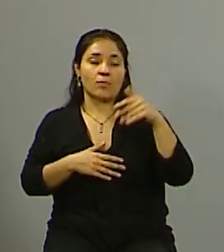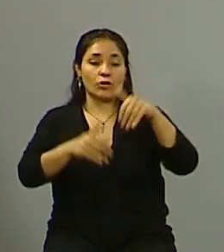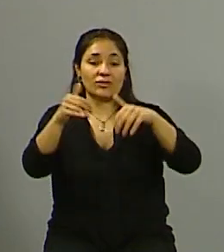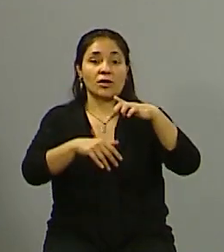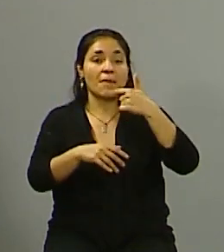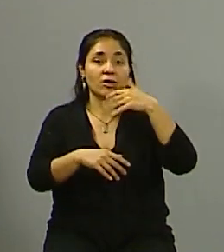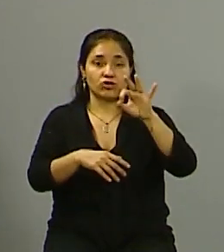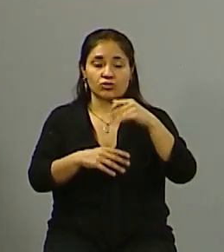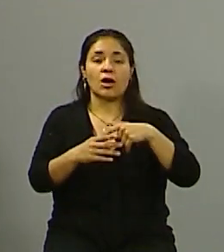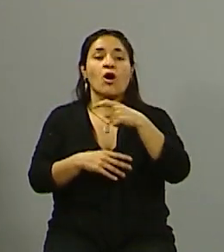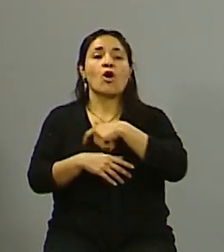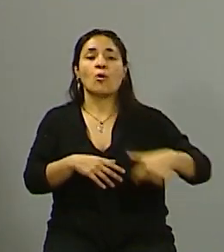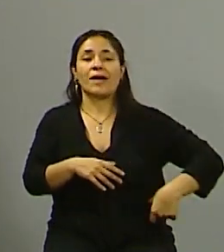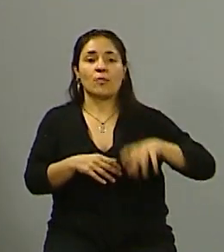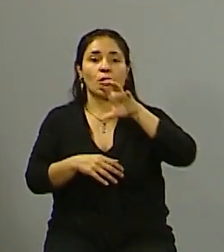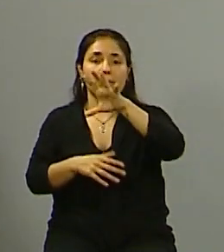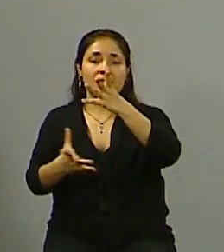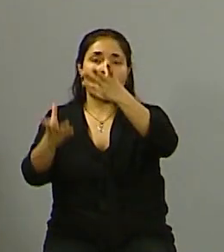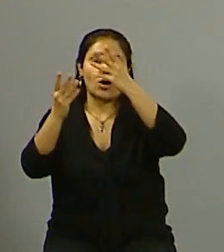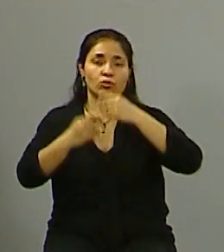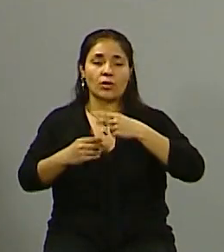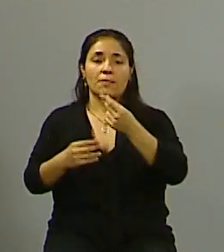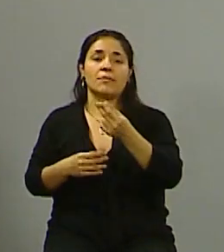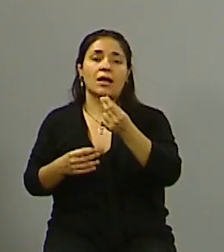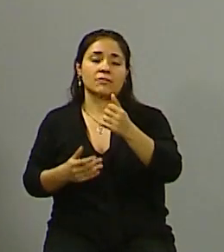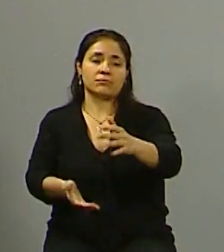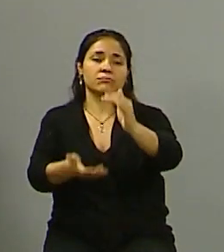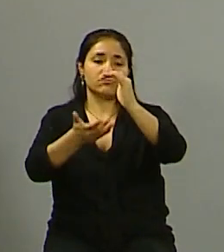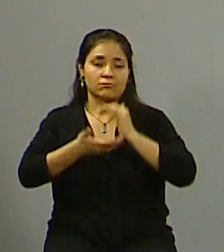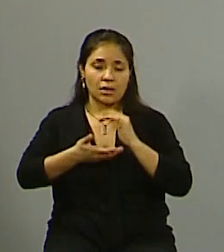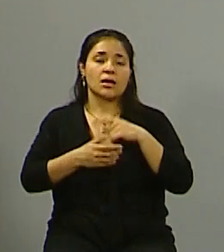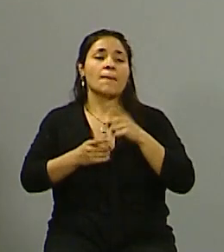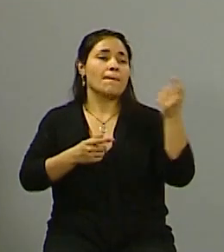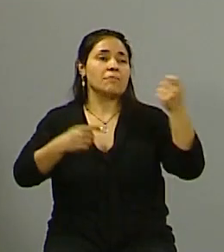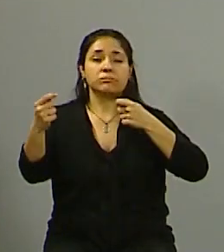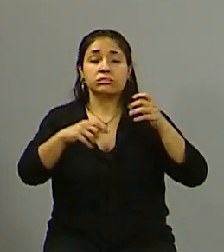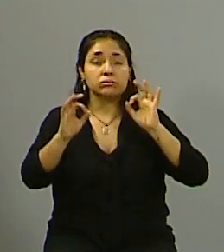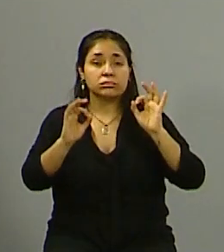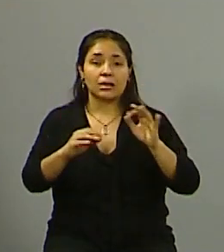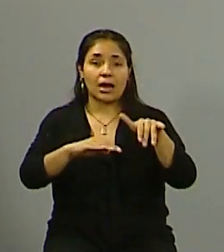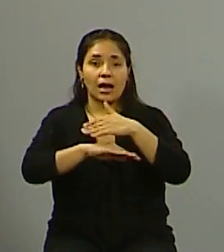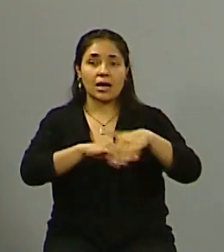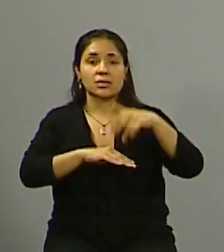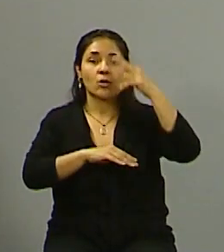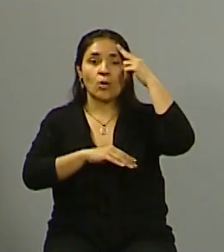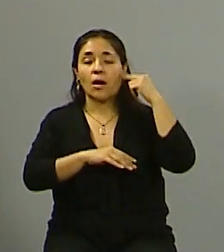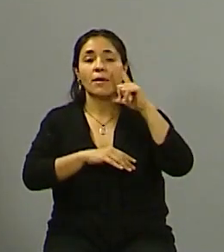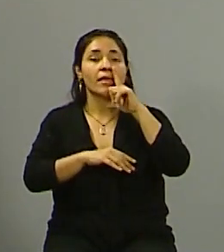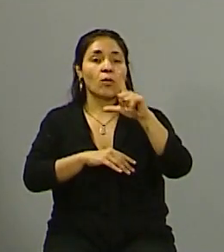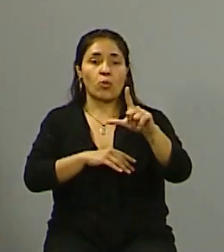ayudó mucho el gobierno de la provincia, lo hicimos de forma conjunta con el gobierno de la provincia y Rigación también participó la calle 9 de Julio que es la calle